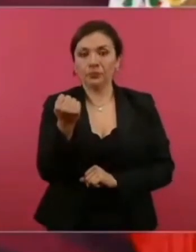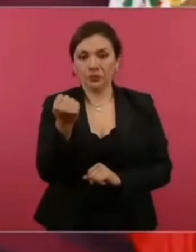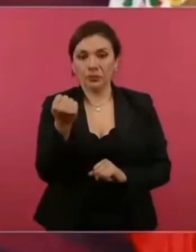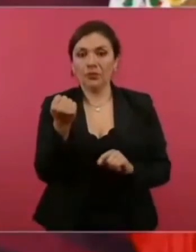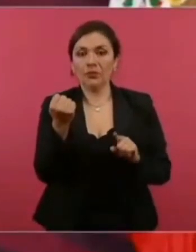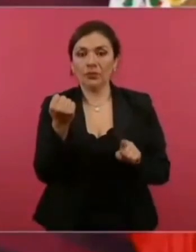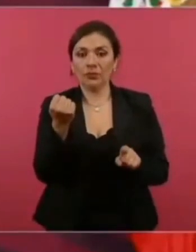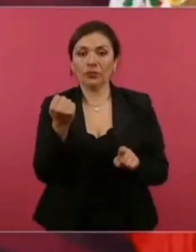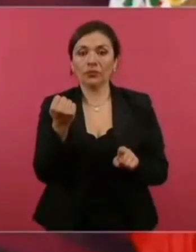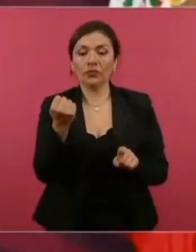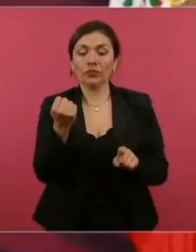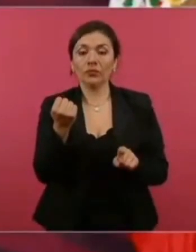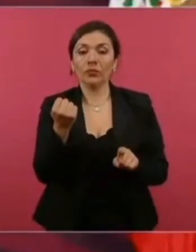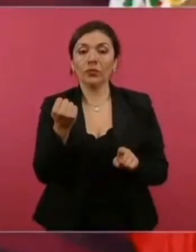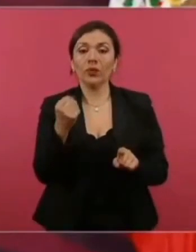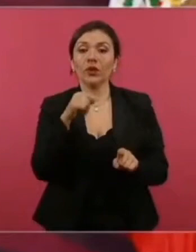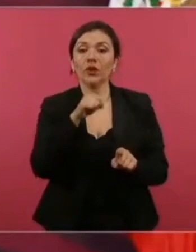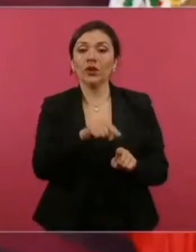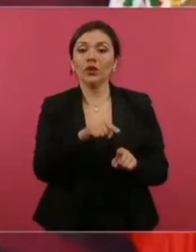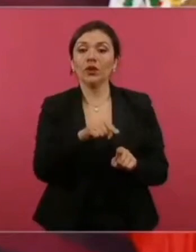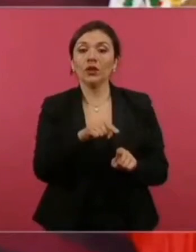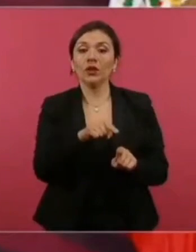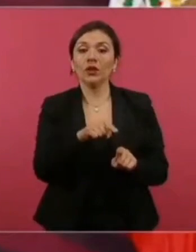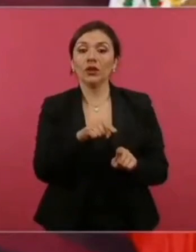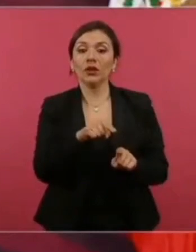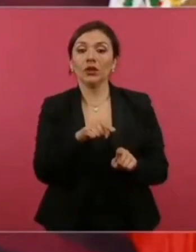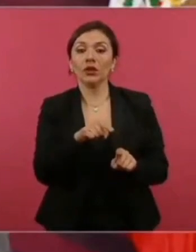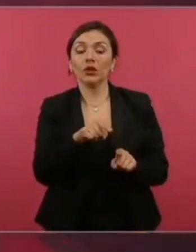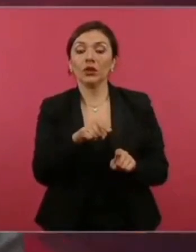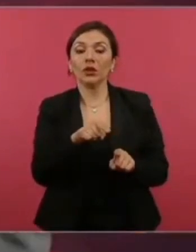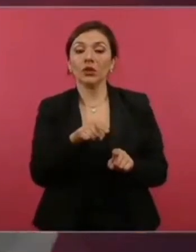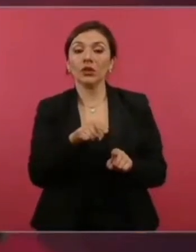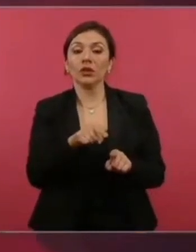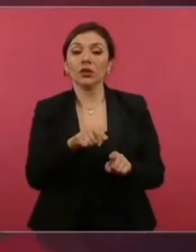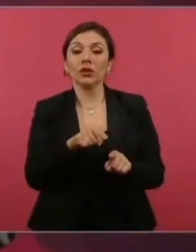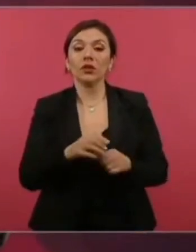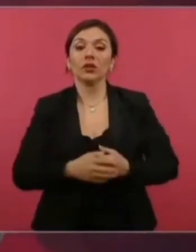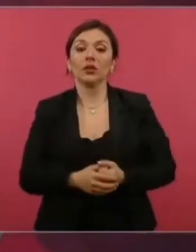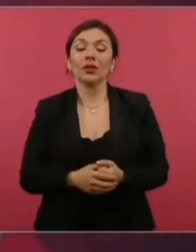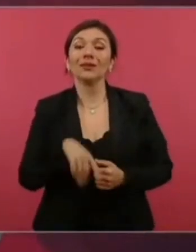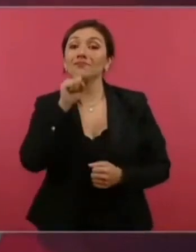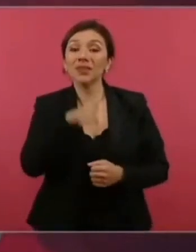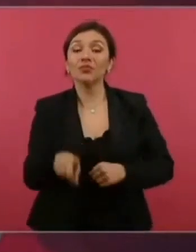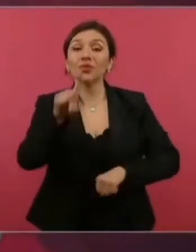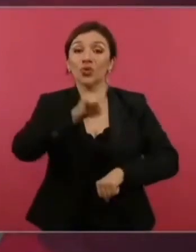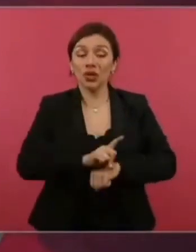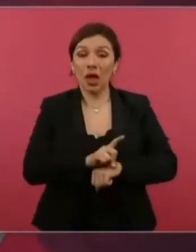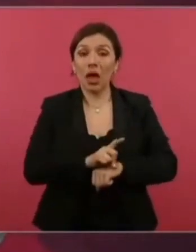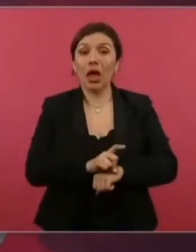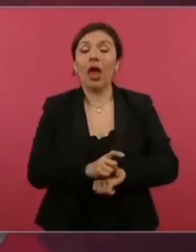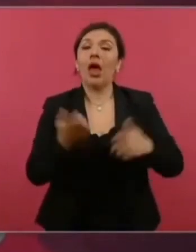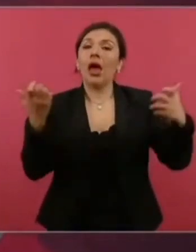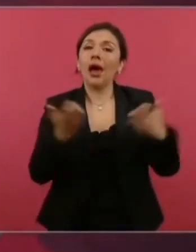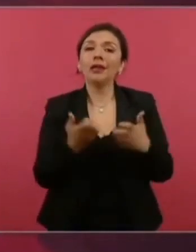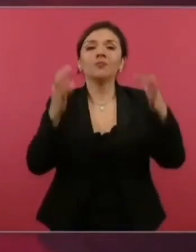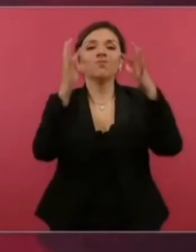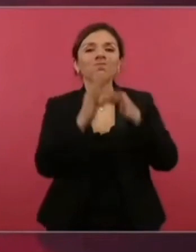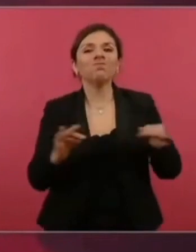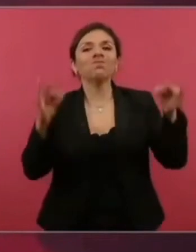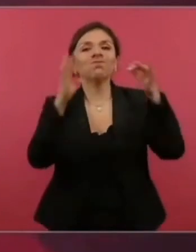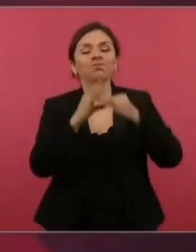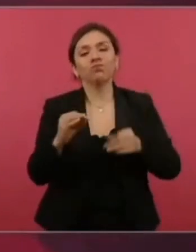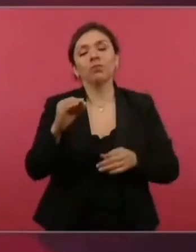que se van a para conocer los